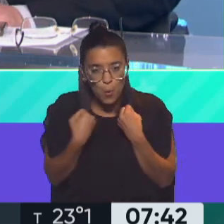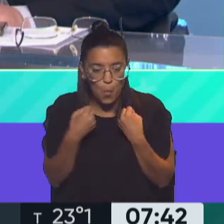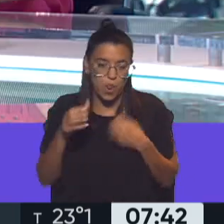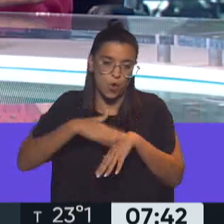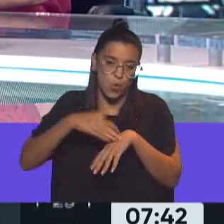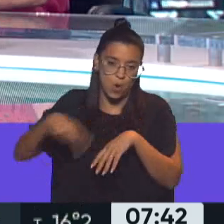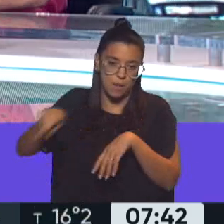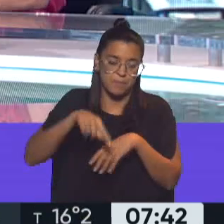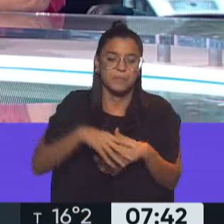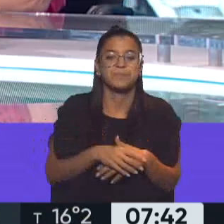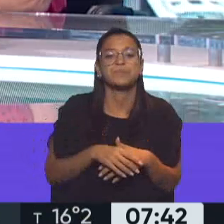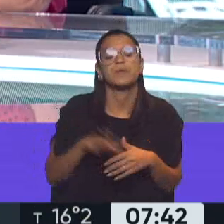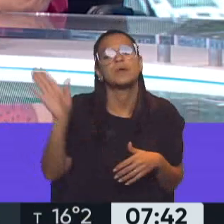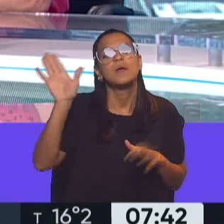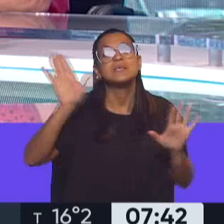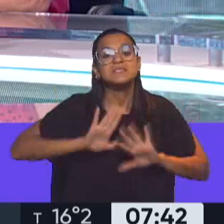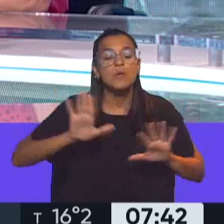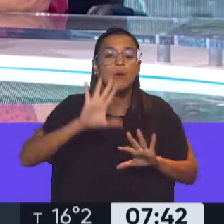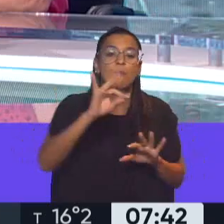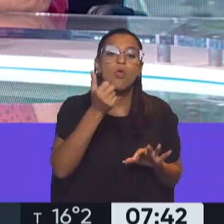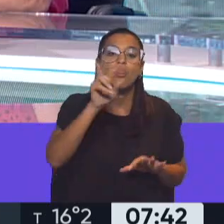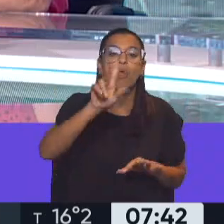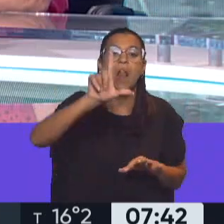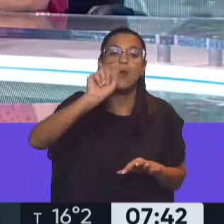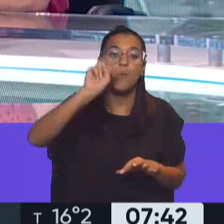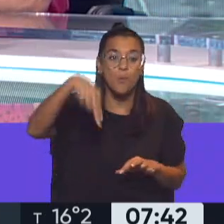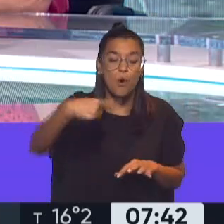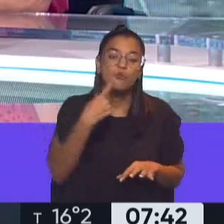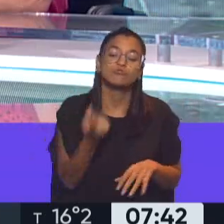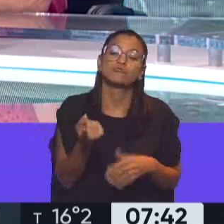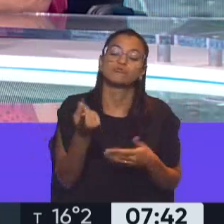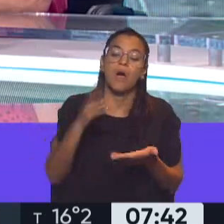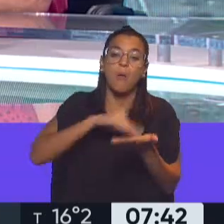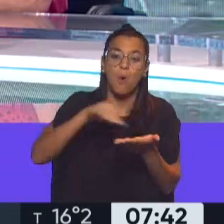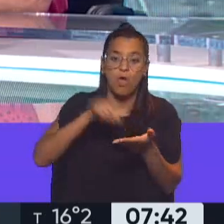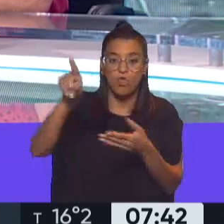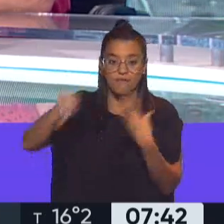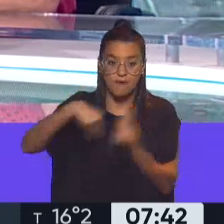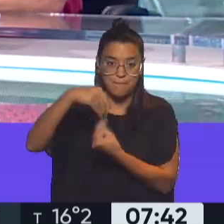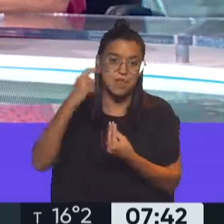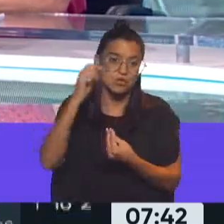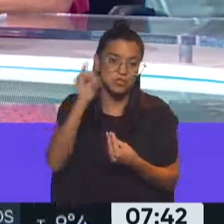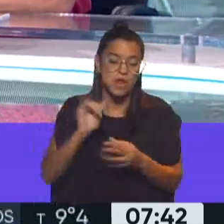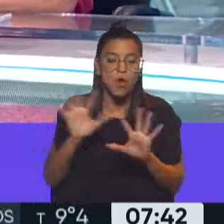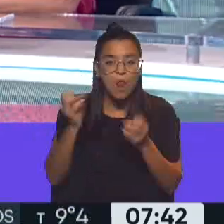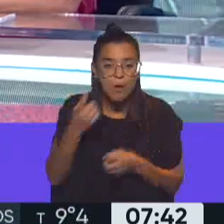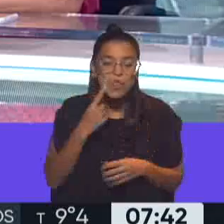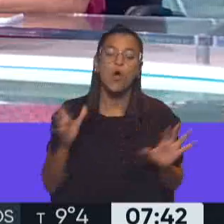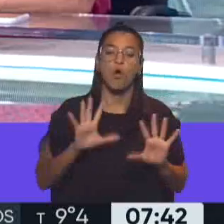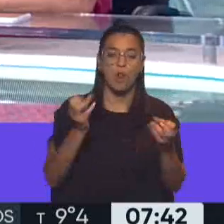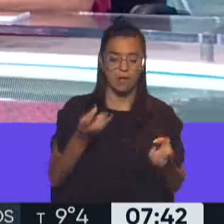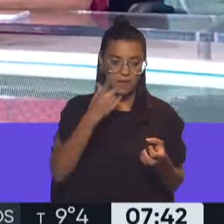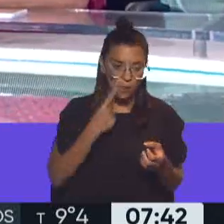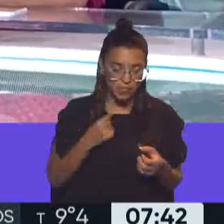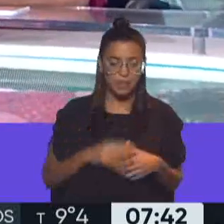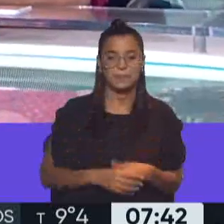González. Estamos saludando al doctor Gregorio Dalbones, el abogado de la familia de Lucas González. Doctor, gracias por estos minutos. Buen día. ¿Qué tal? Buen día. ¿Cómo les va?